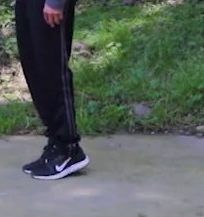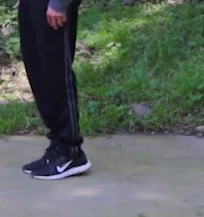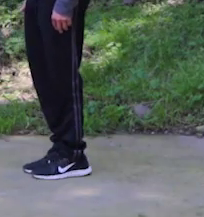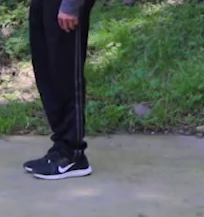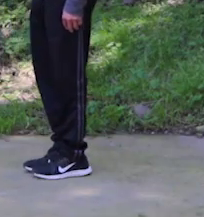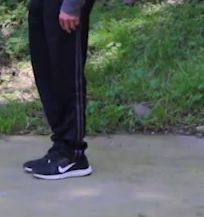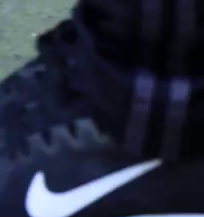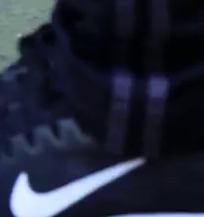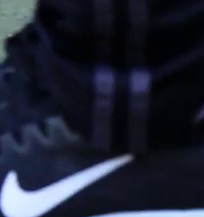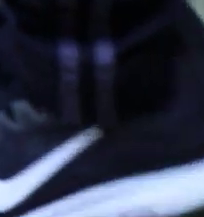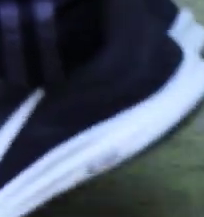es muy bien